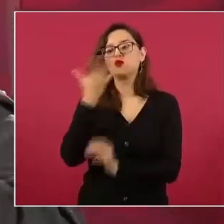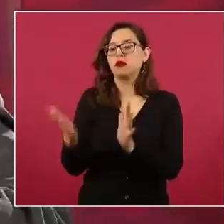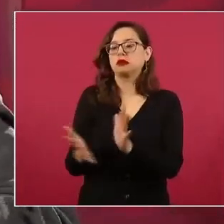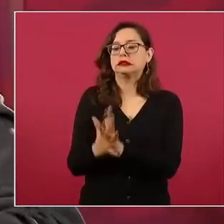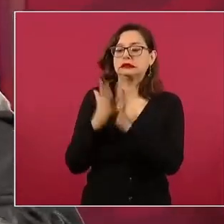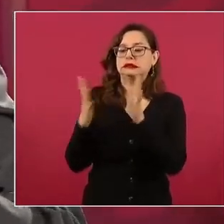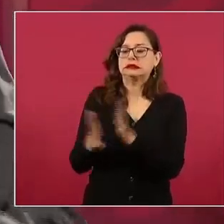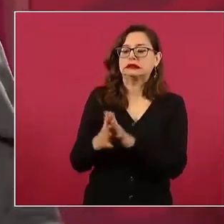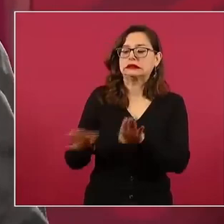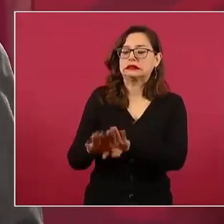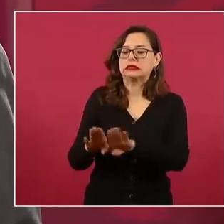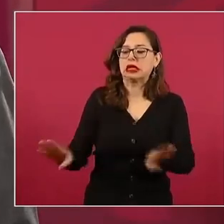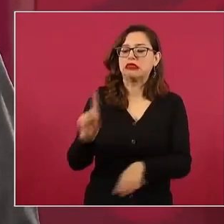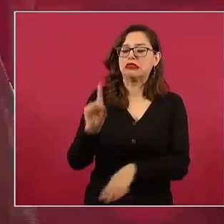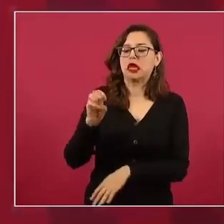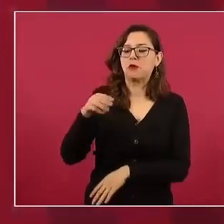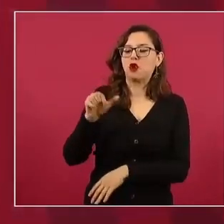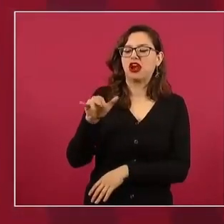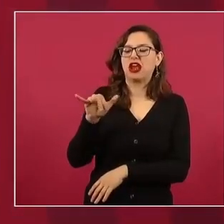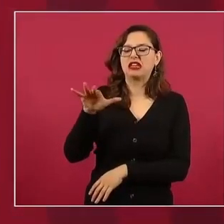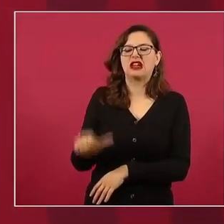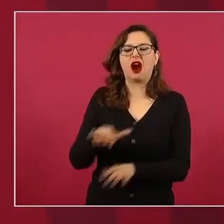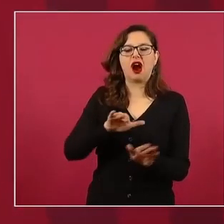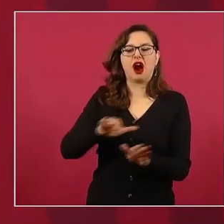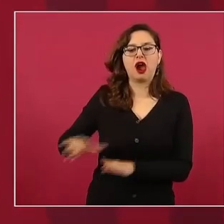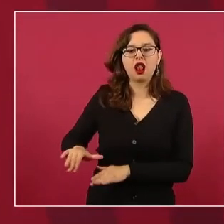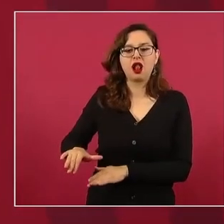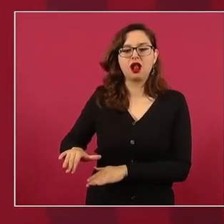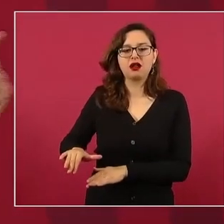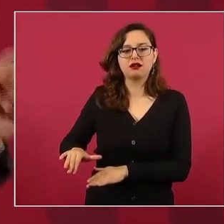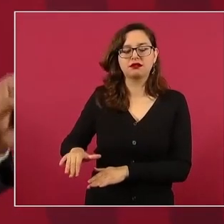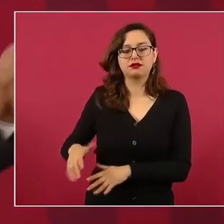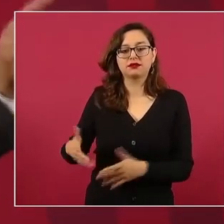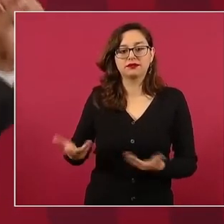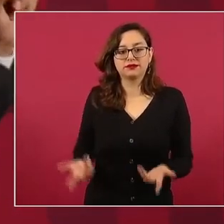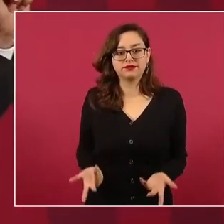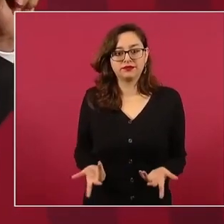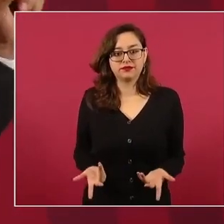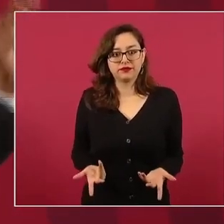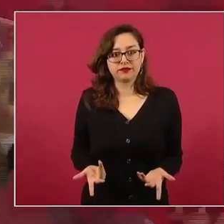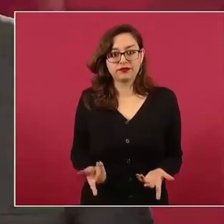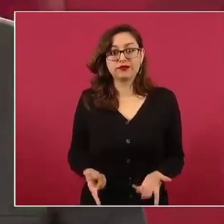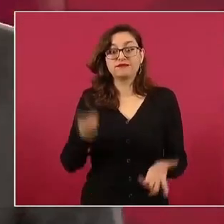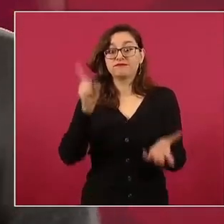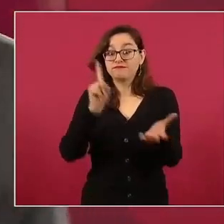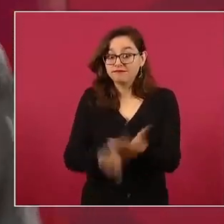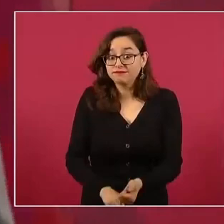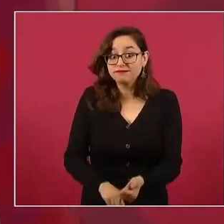movimiento están esperando una señal.